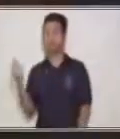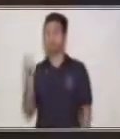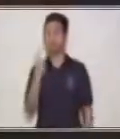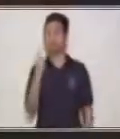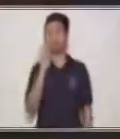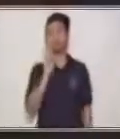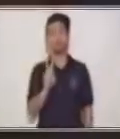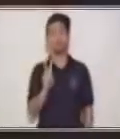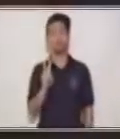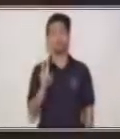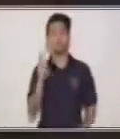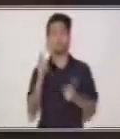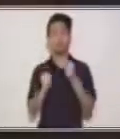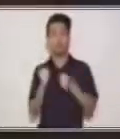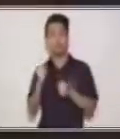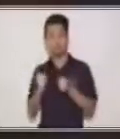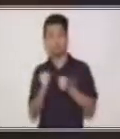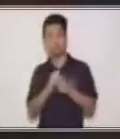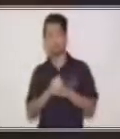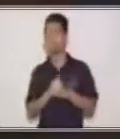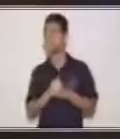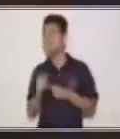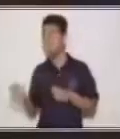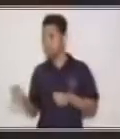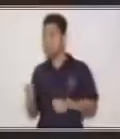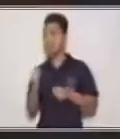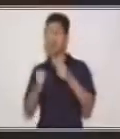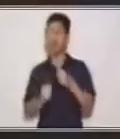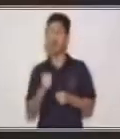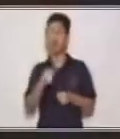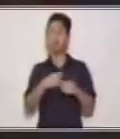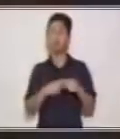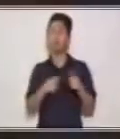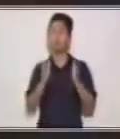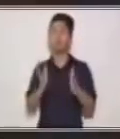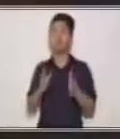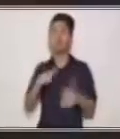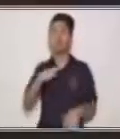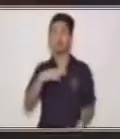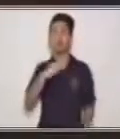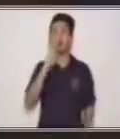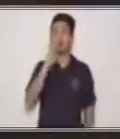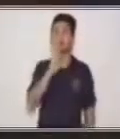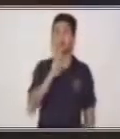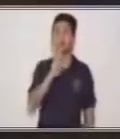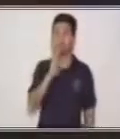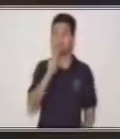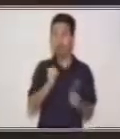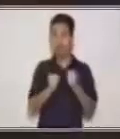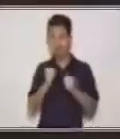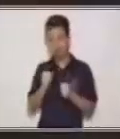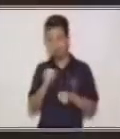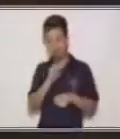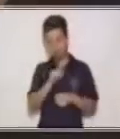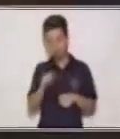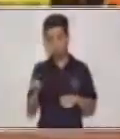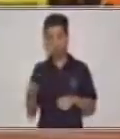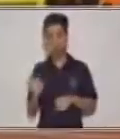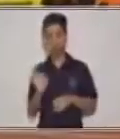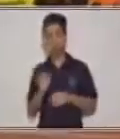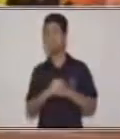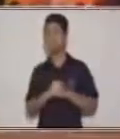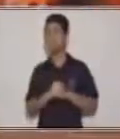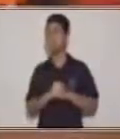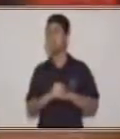2 elementos. Y los carros medianos hay 3 elementos. Lo has hecho muy bien. Pero,